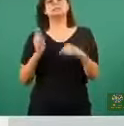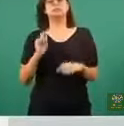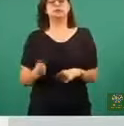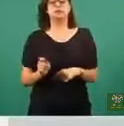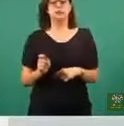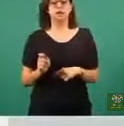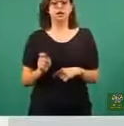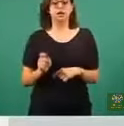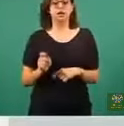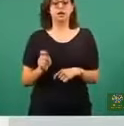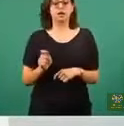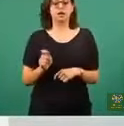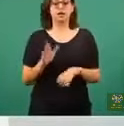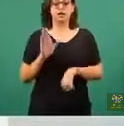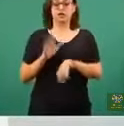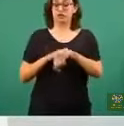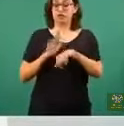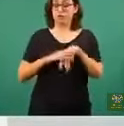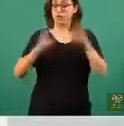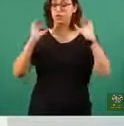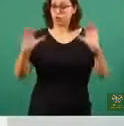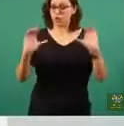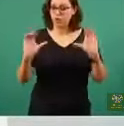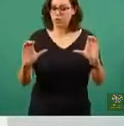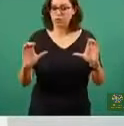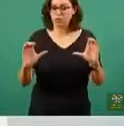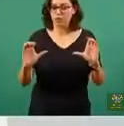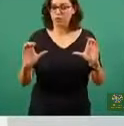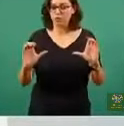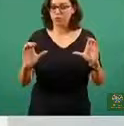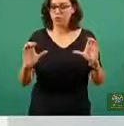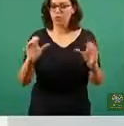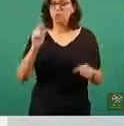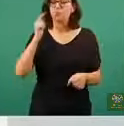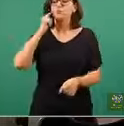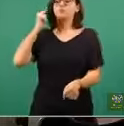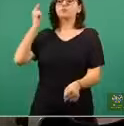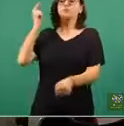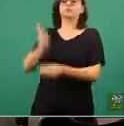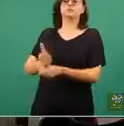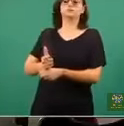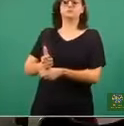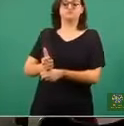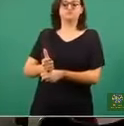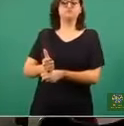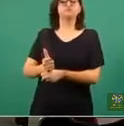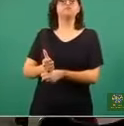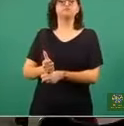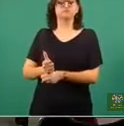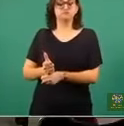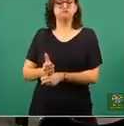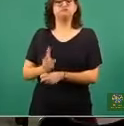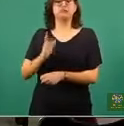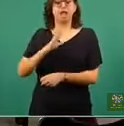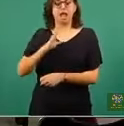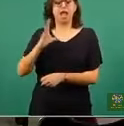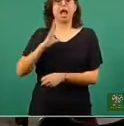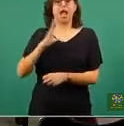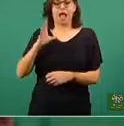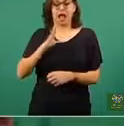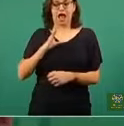una alarma, significa algo que obviamente está poniendo ya en riesgo el comportamiento